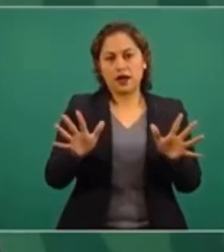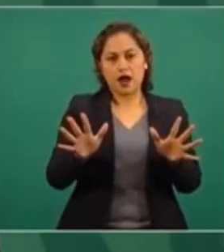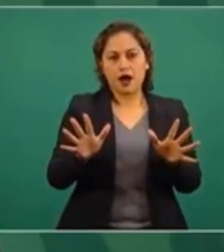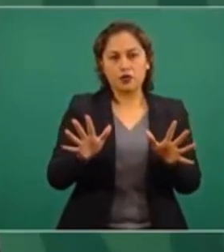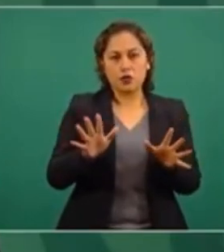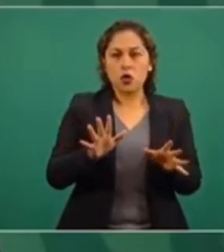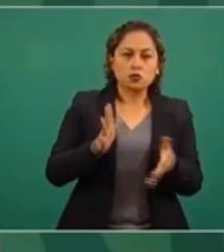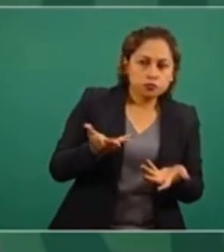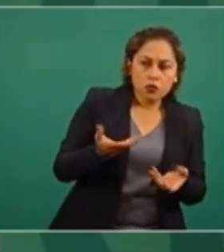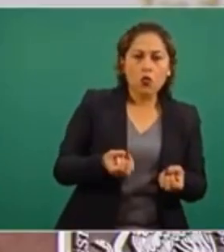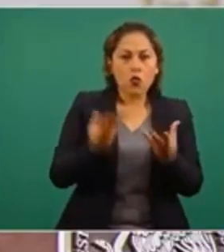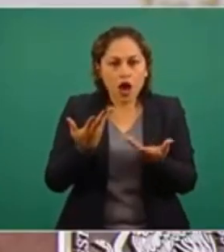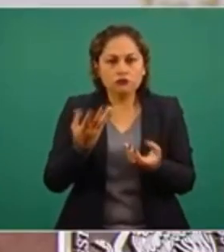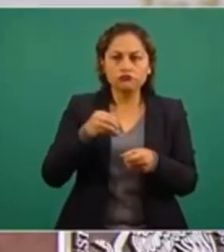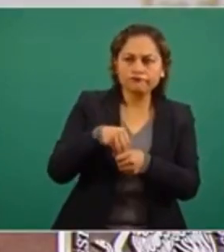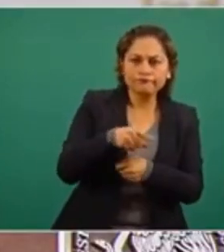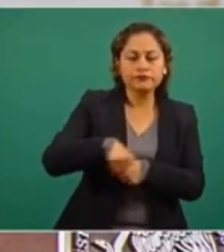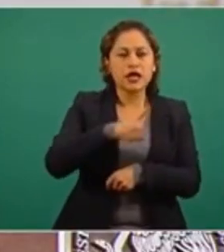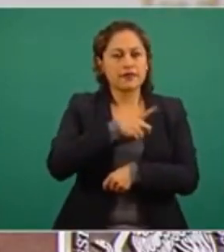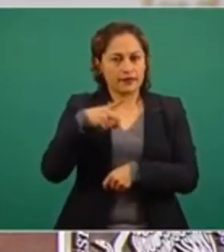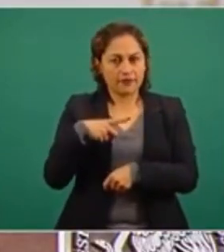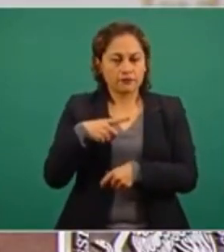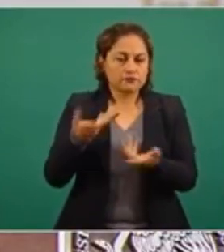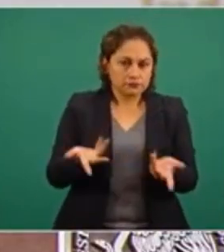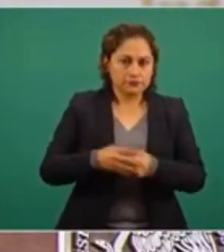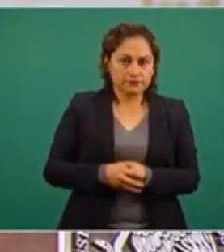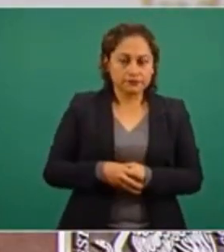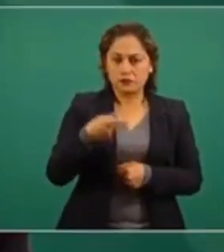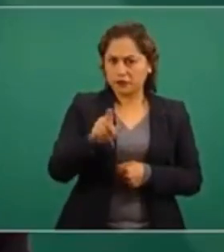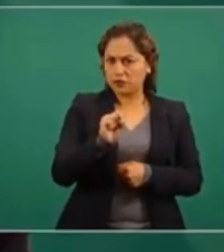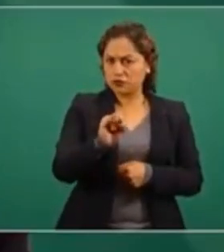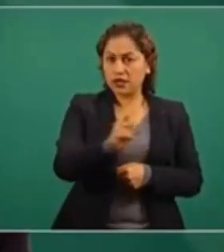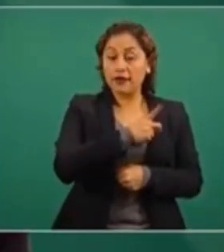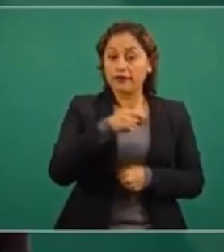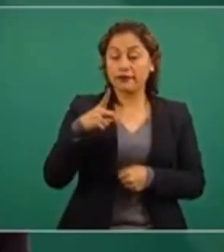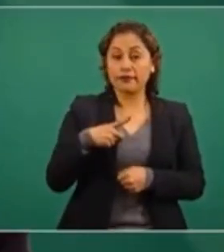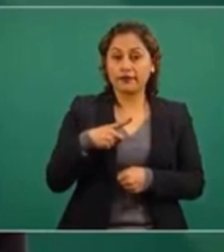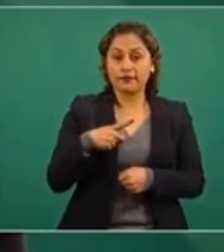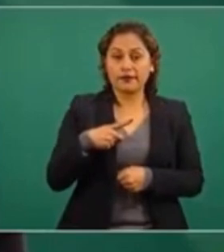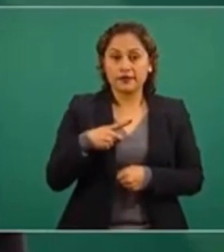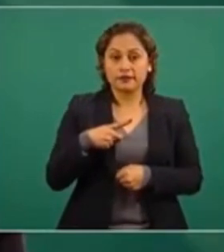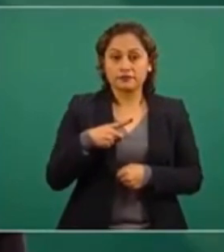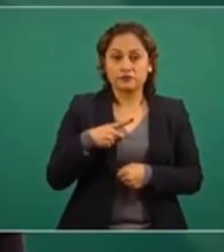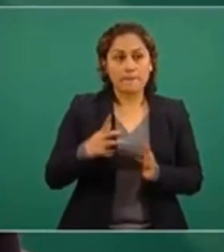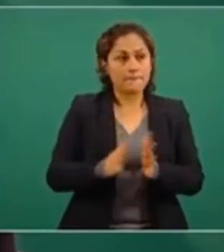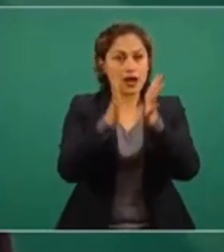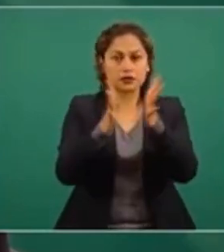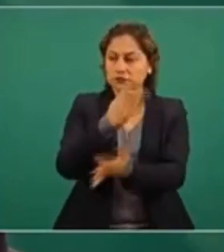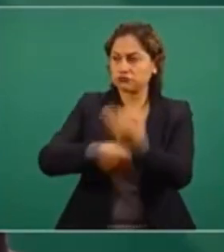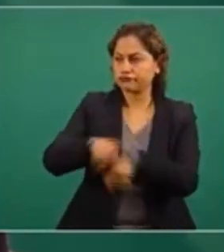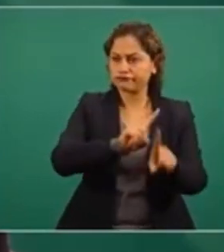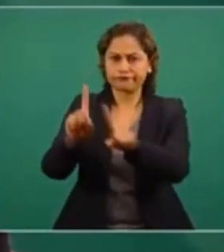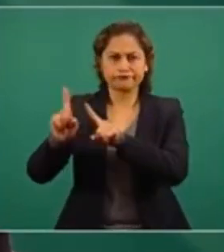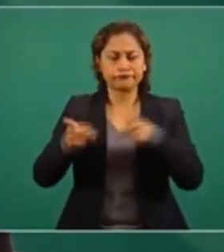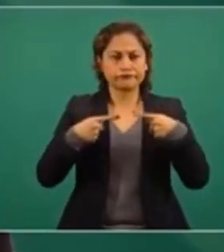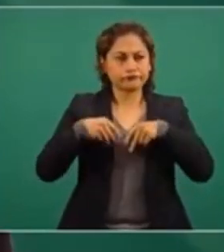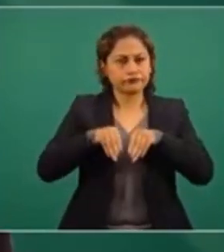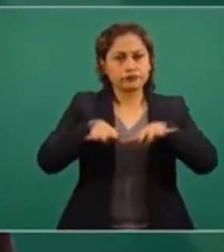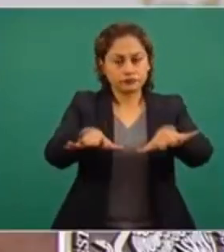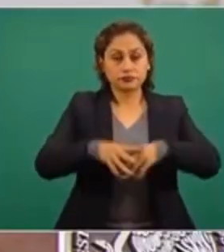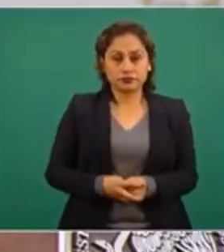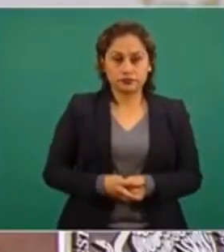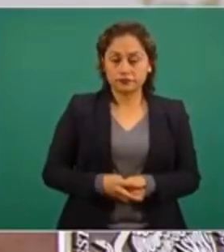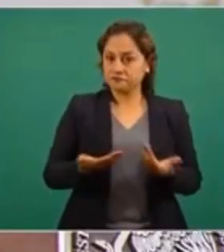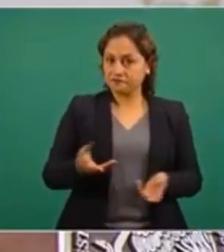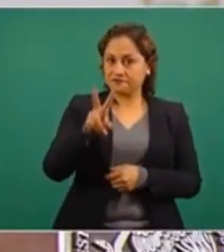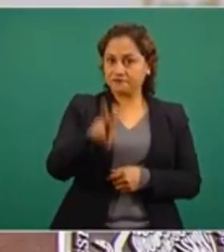Pero sí, debe de procurarse que haya estas oportunidades de participar en medios públicos. Y tenemos,